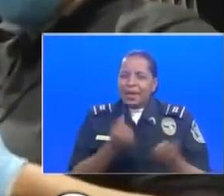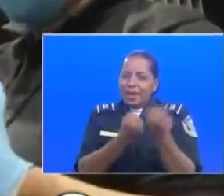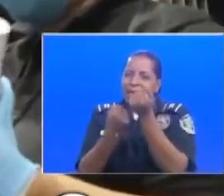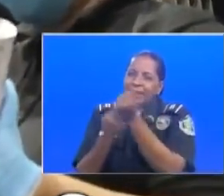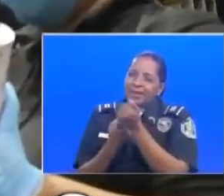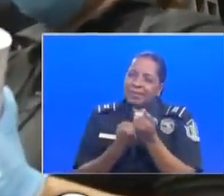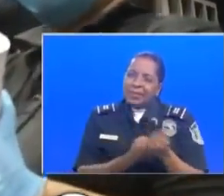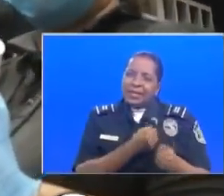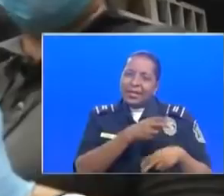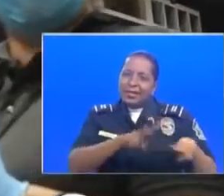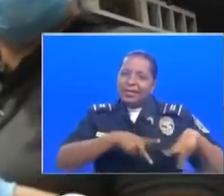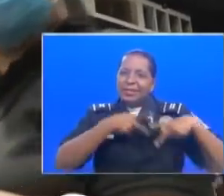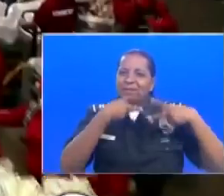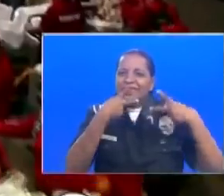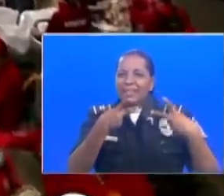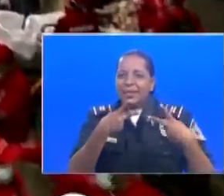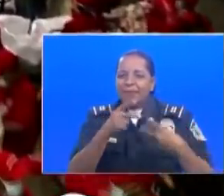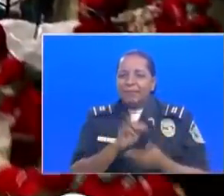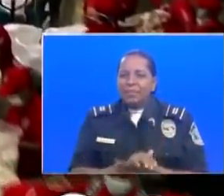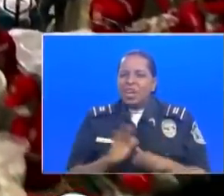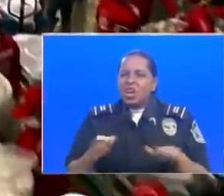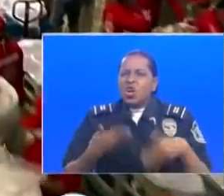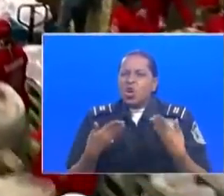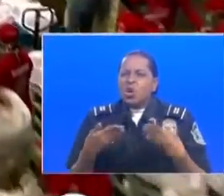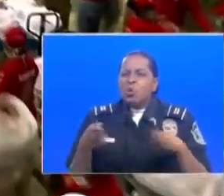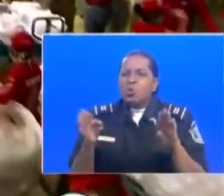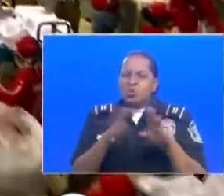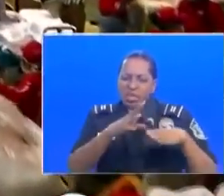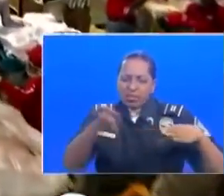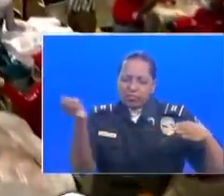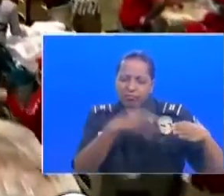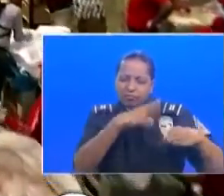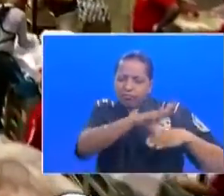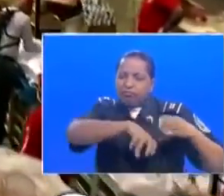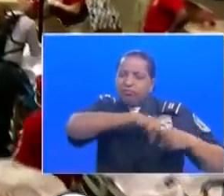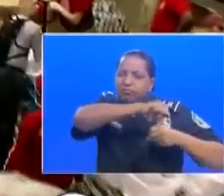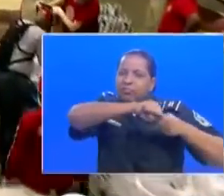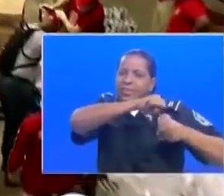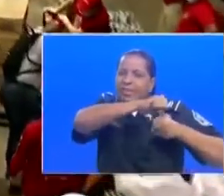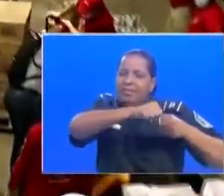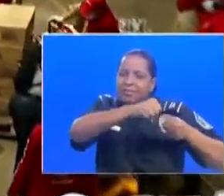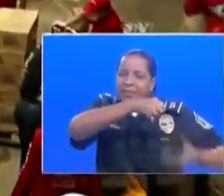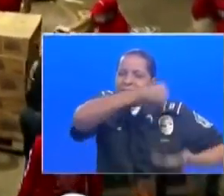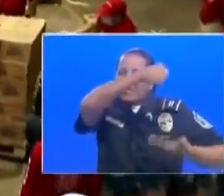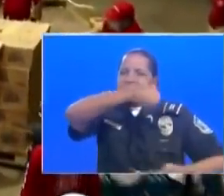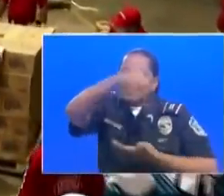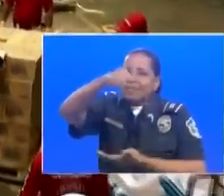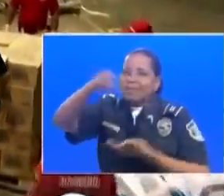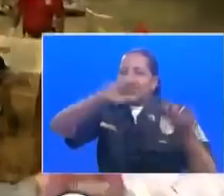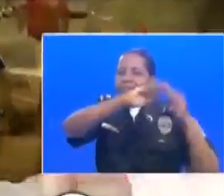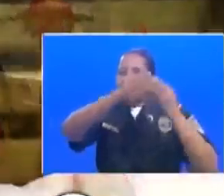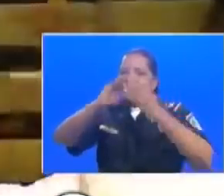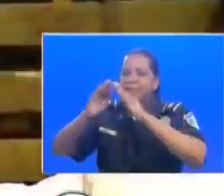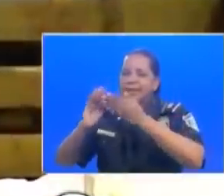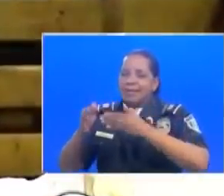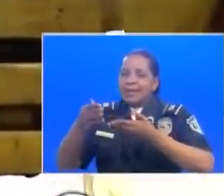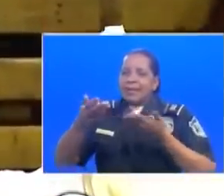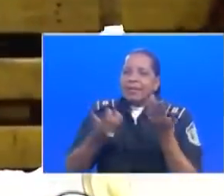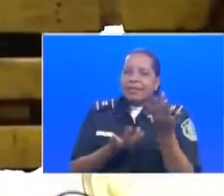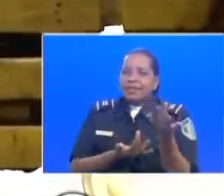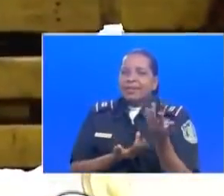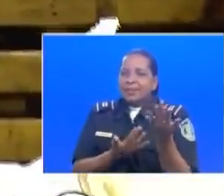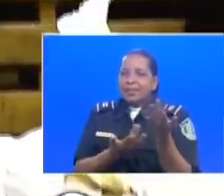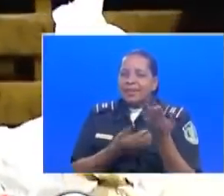calificada panameña, cómo cierran estas bolsas que va a llegar a muchos hogares panameños, que va a llegar esa esperanza